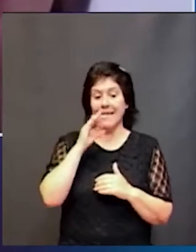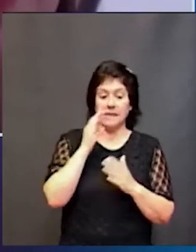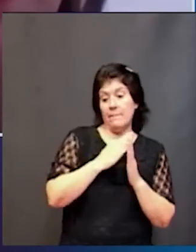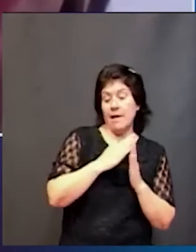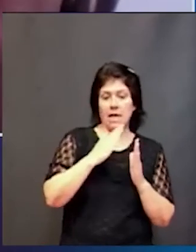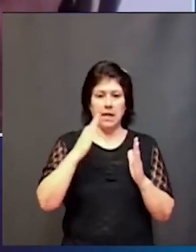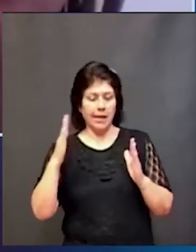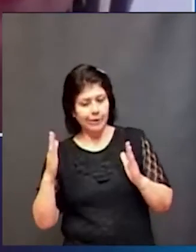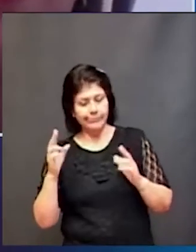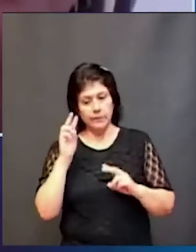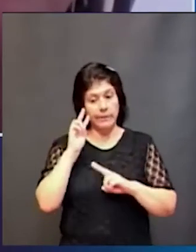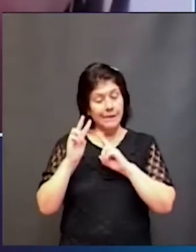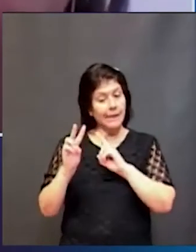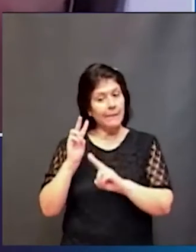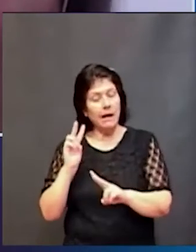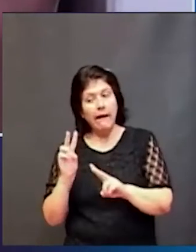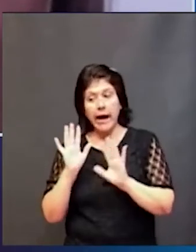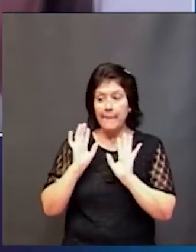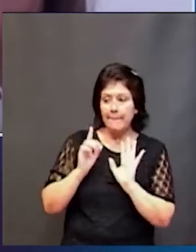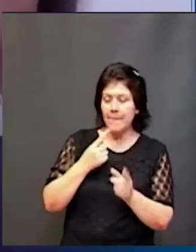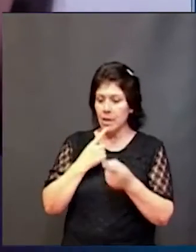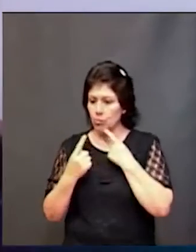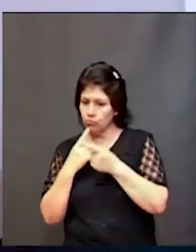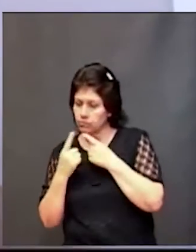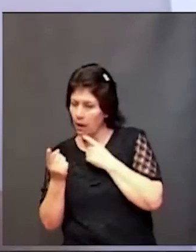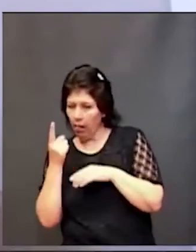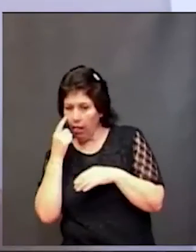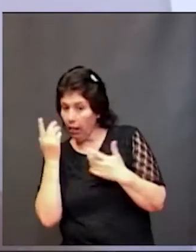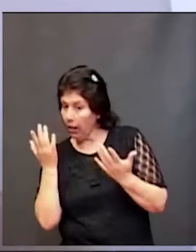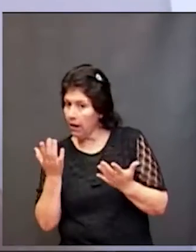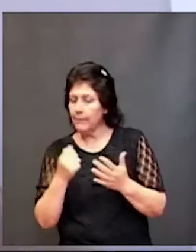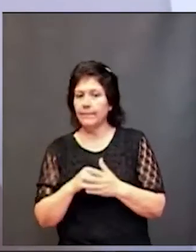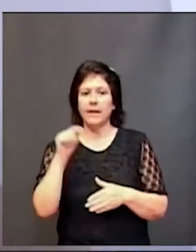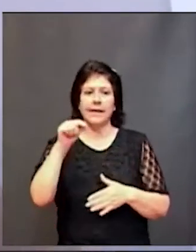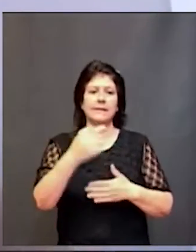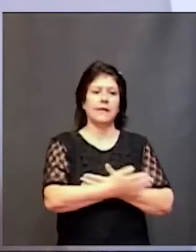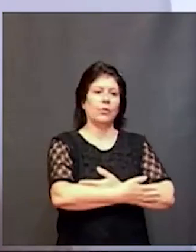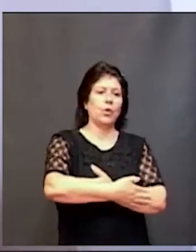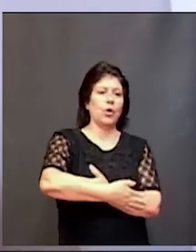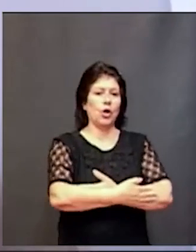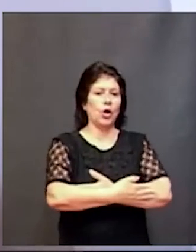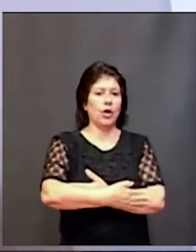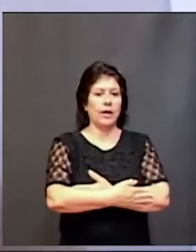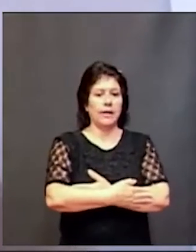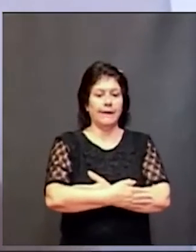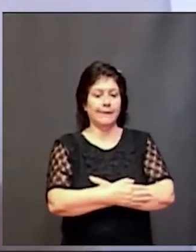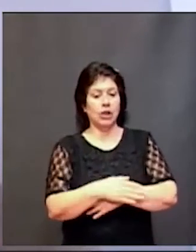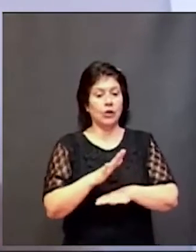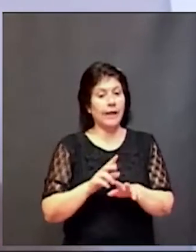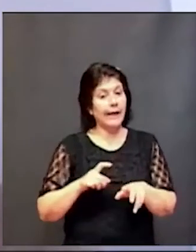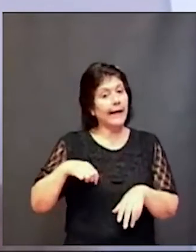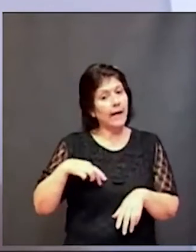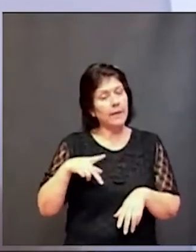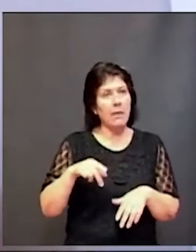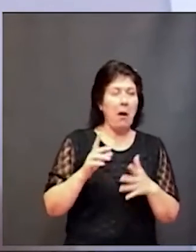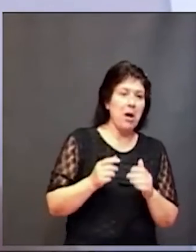tengo que empezar a mirar consultar ese bebé tiene que poder gatear y caminar entre el año